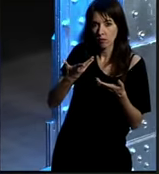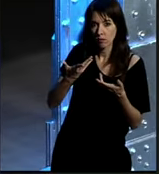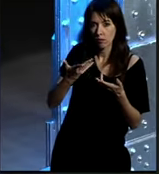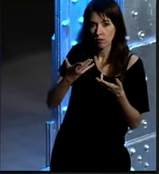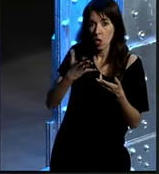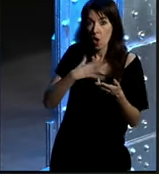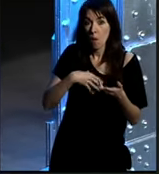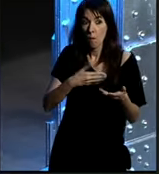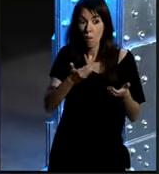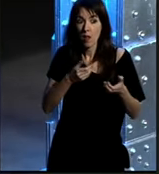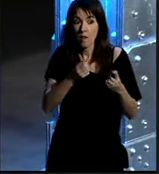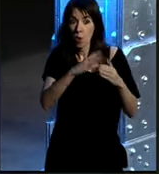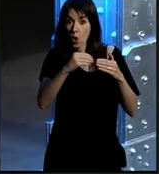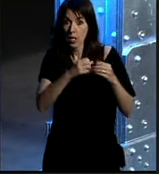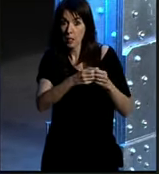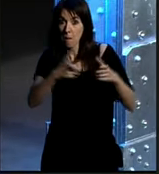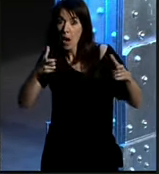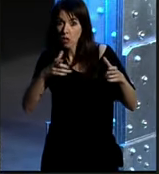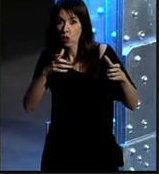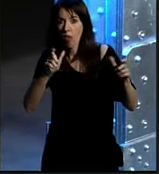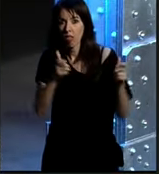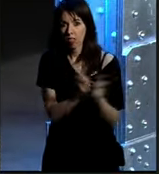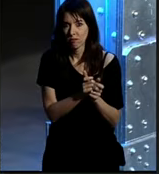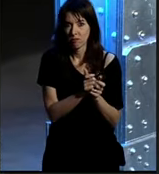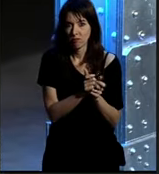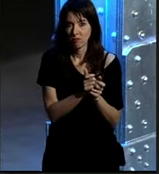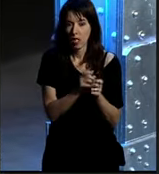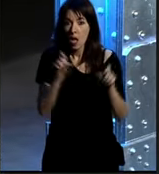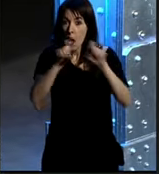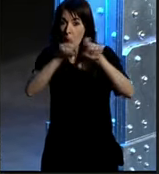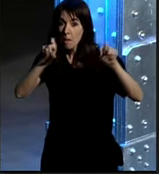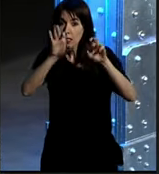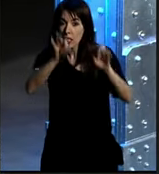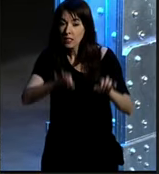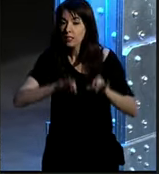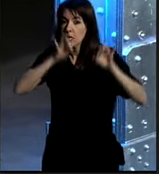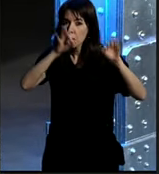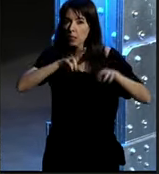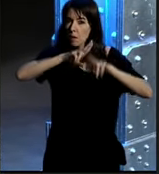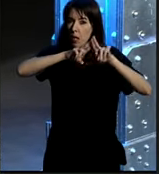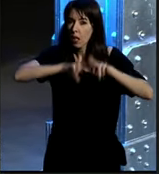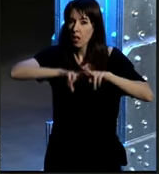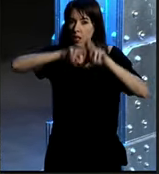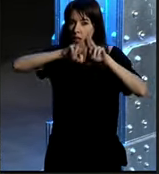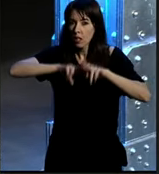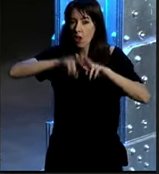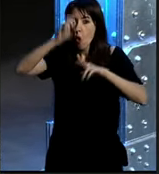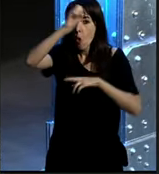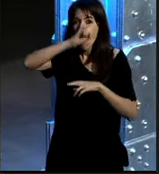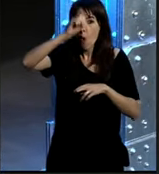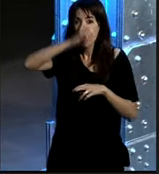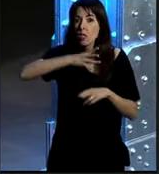ser que estés ganando clientes o que lo estés perdiendo por tanto la empresa siempre va a estar analizando el estado de opinión de los